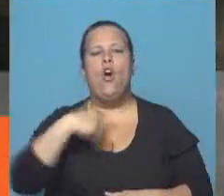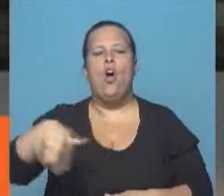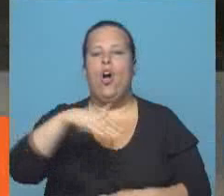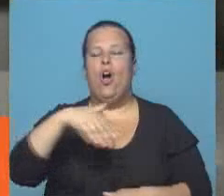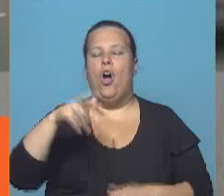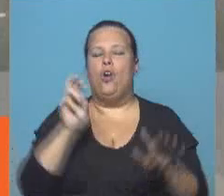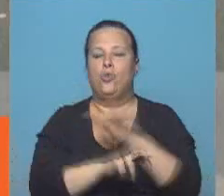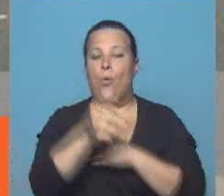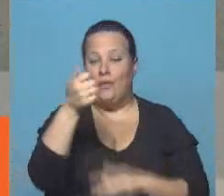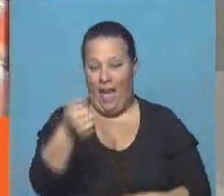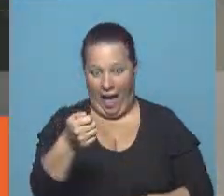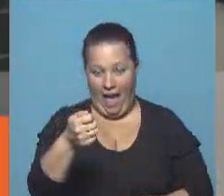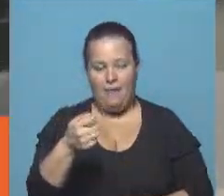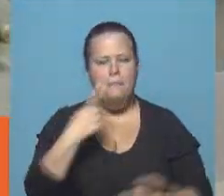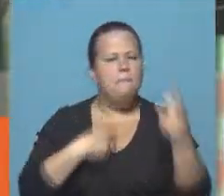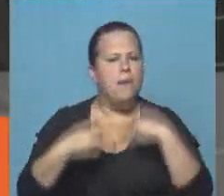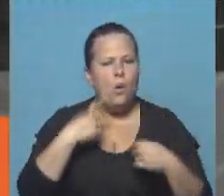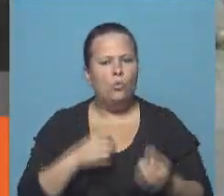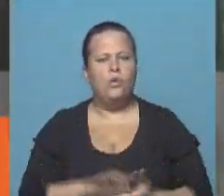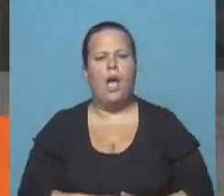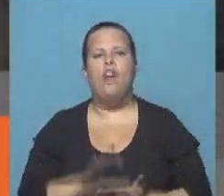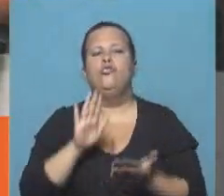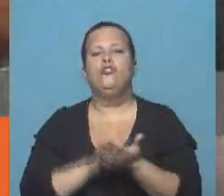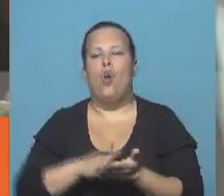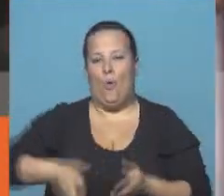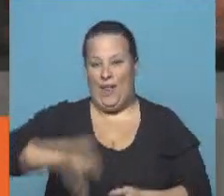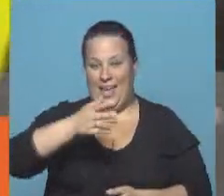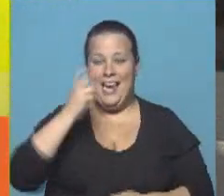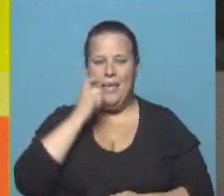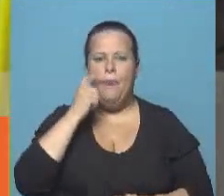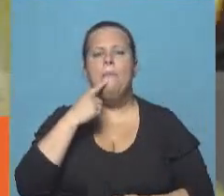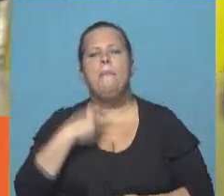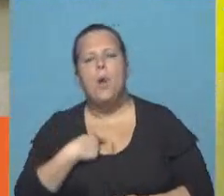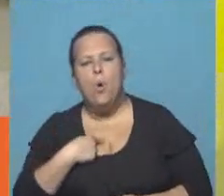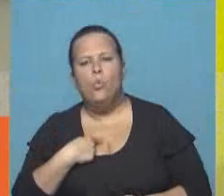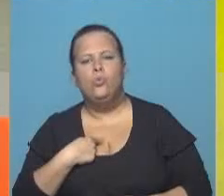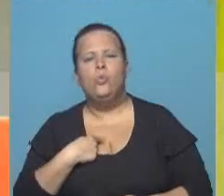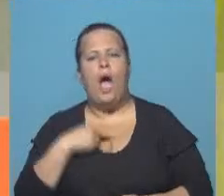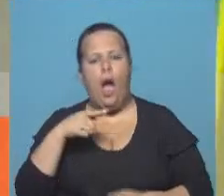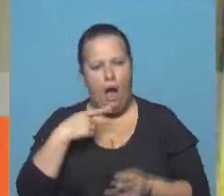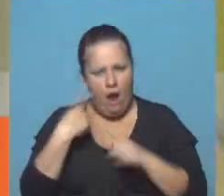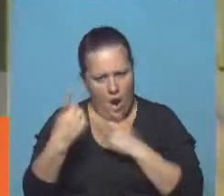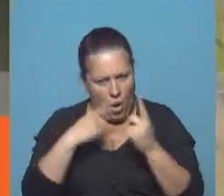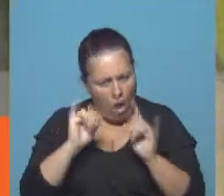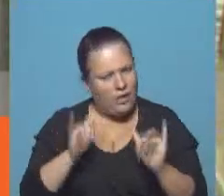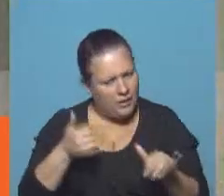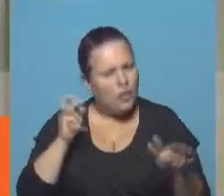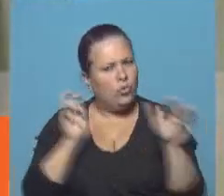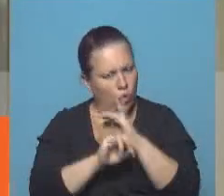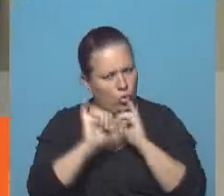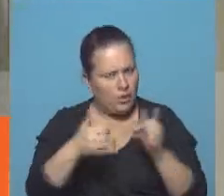línea A del subterráneo, sobre la avenida Rivadavia, si la línea está operando, le decimos que sí.